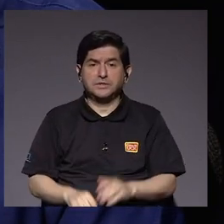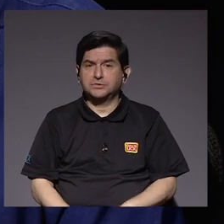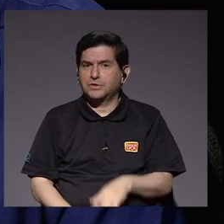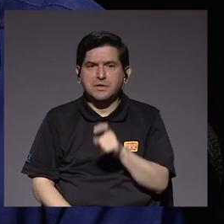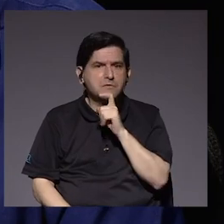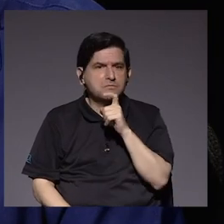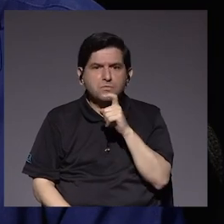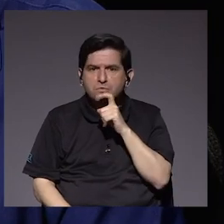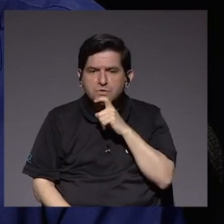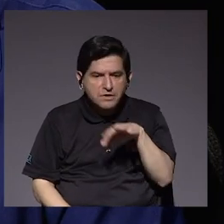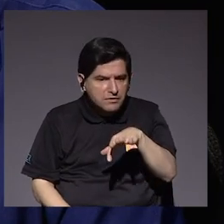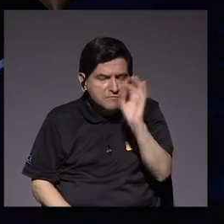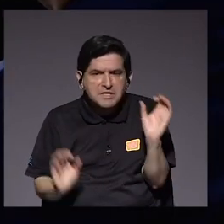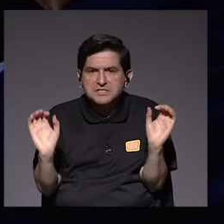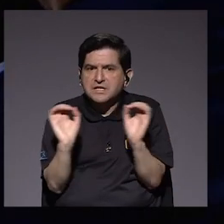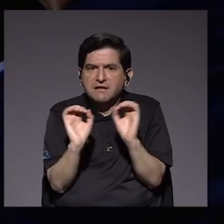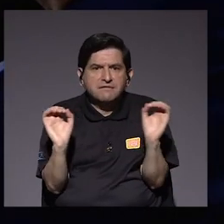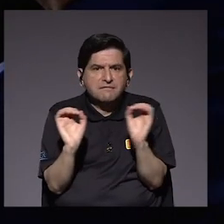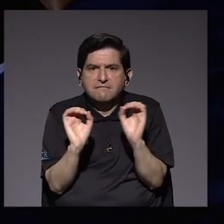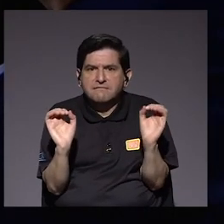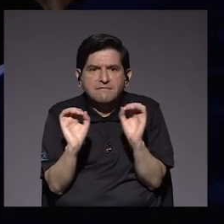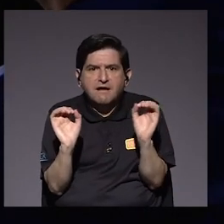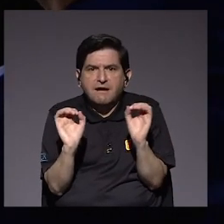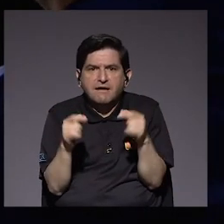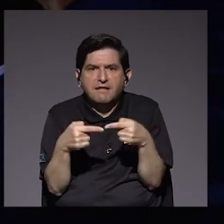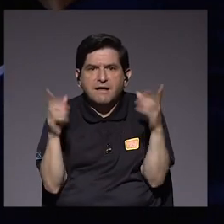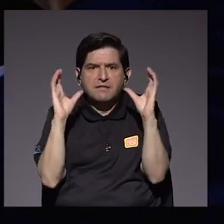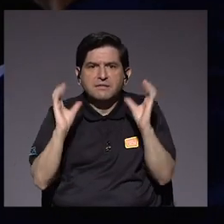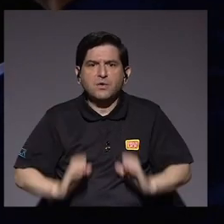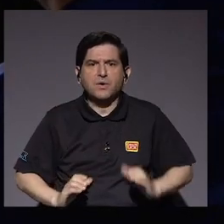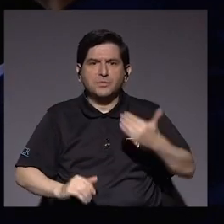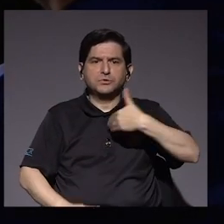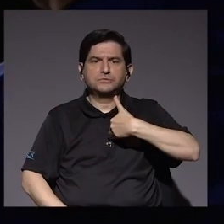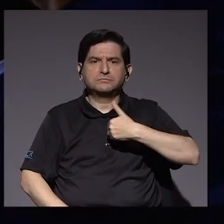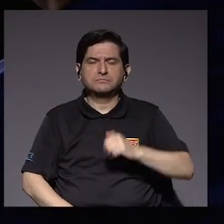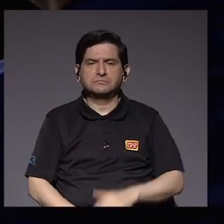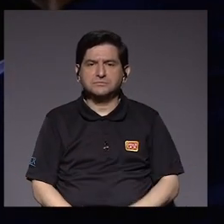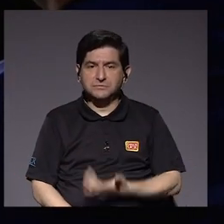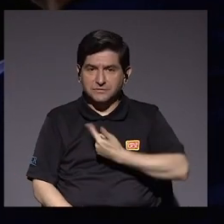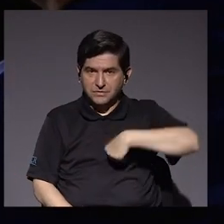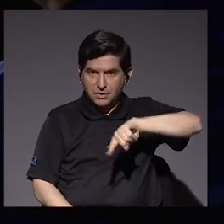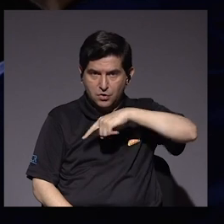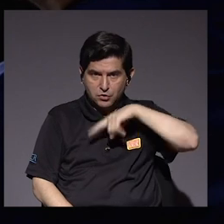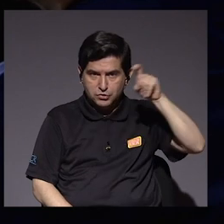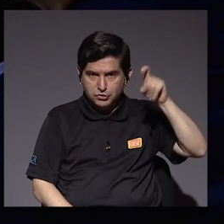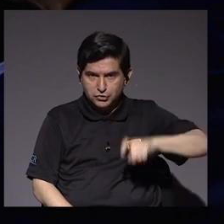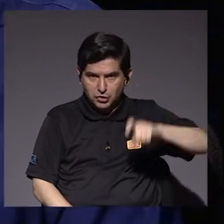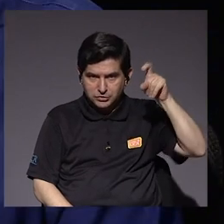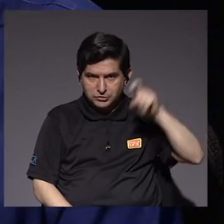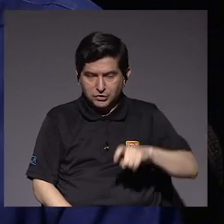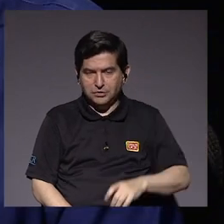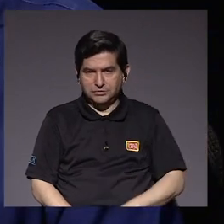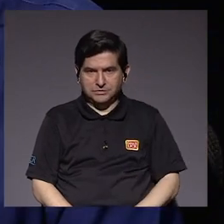difícilmente se detecta la respuesta de anticuerpos. Entonces, porque nosotros tenemos que